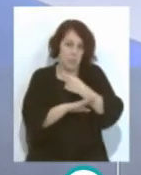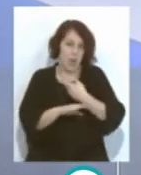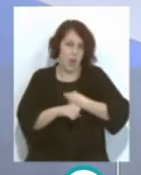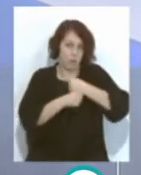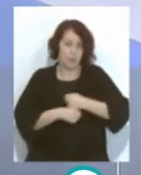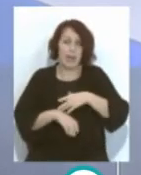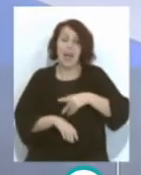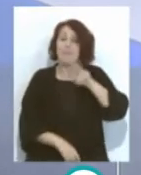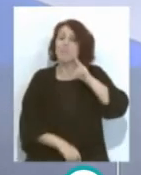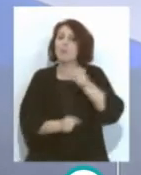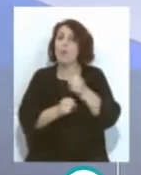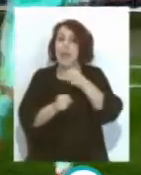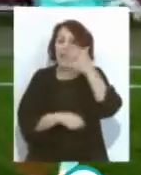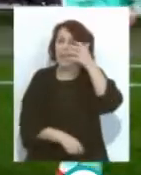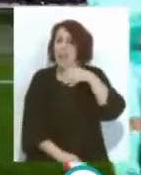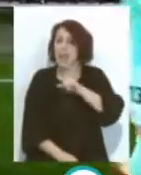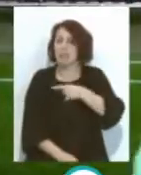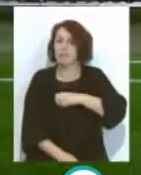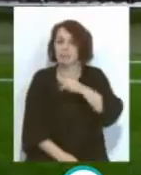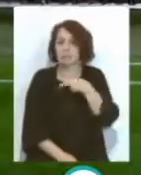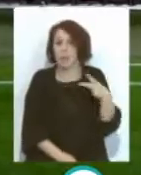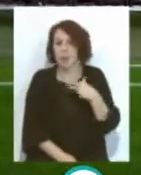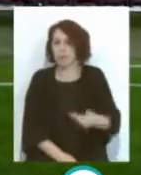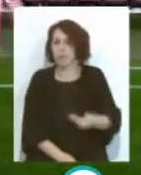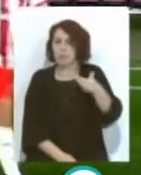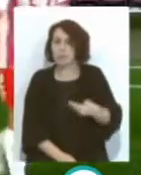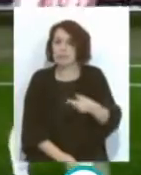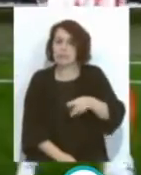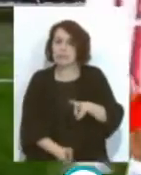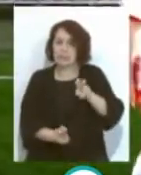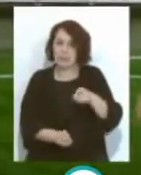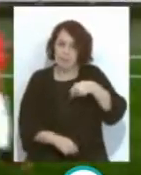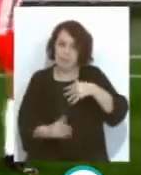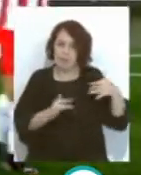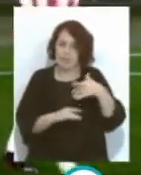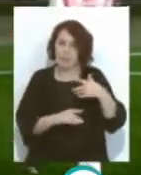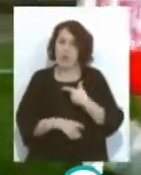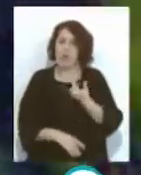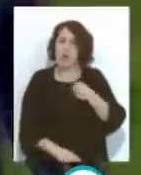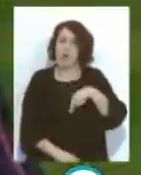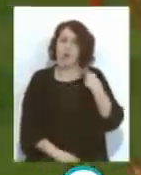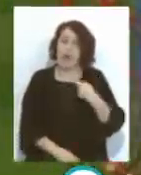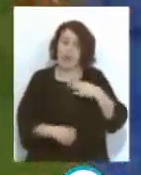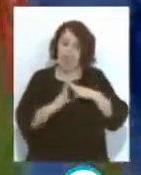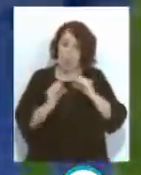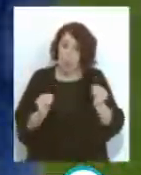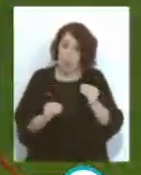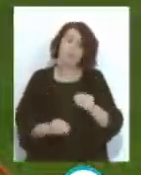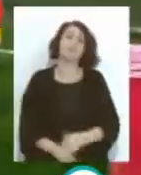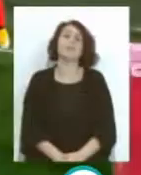ir A ver Esa Copa del Rey Que ha tenido También resultados Importantes Sobre todo Este partido Entre el duelo Andaluz